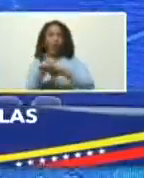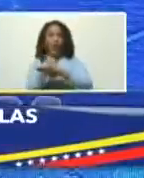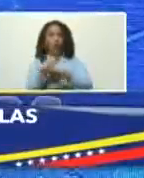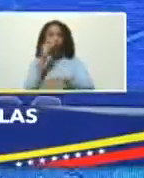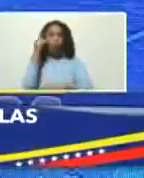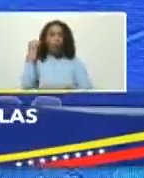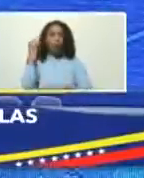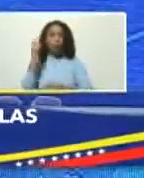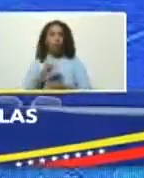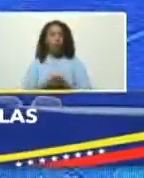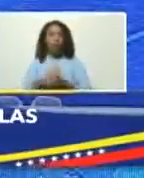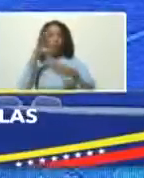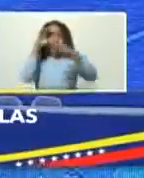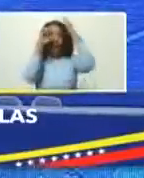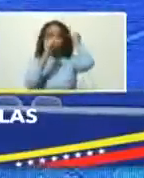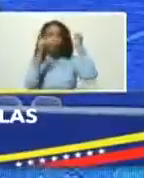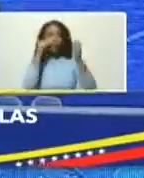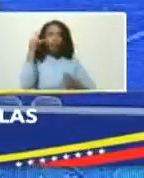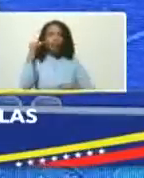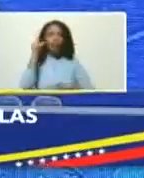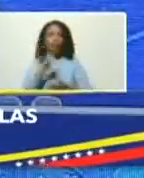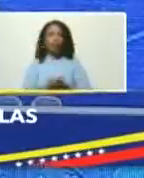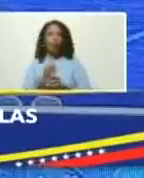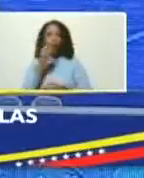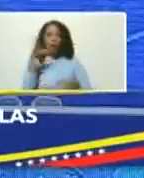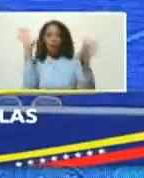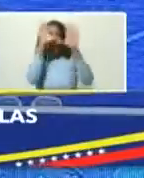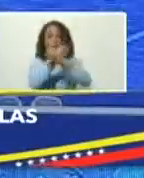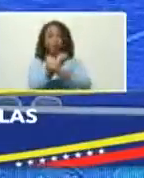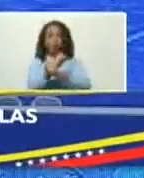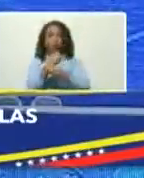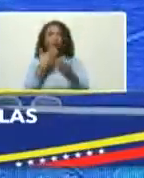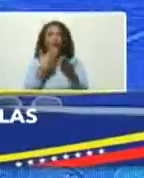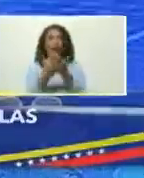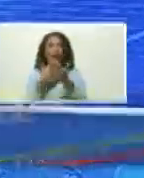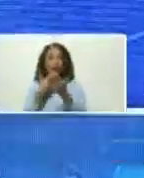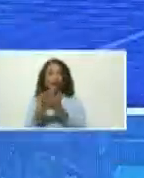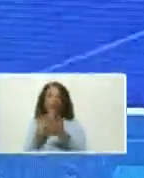gobernadoras embajadores embajadoras buenas noches muchas gracias